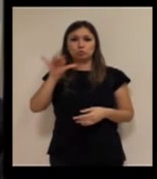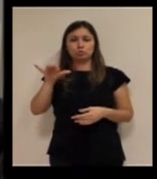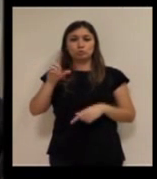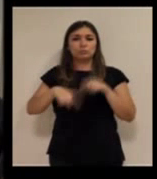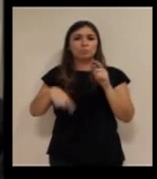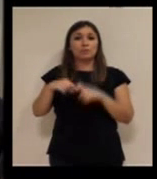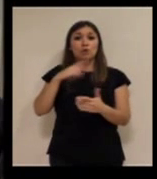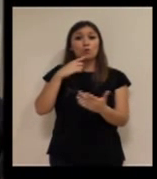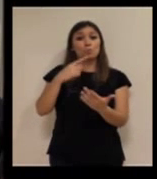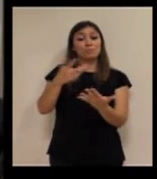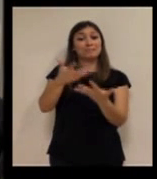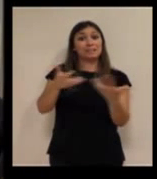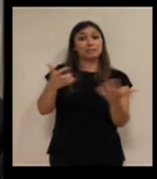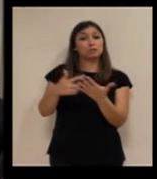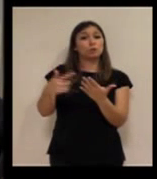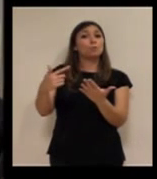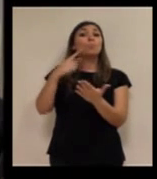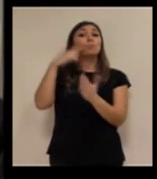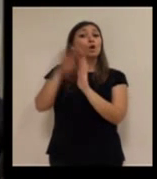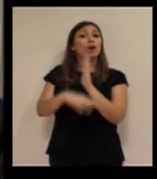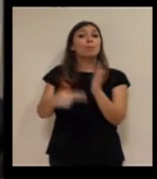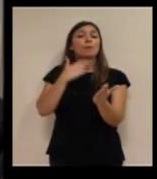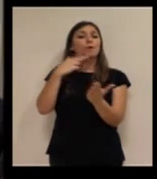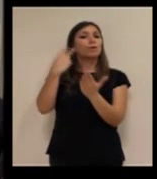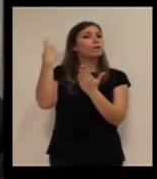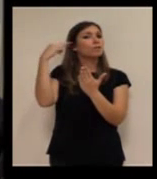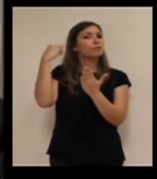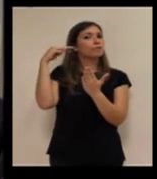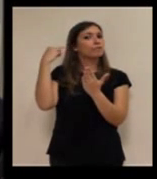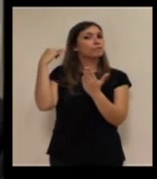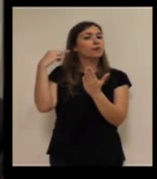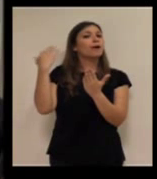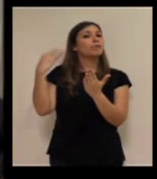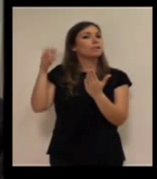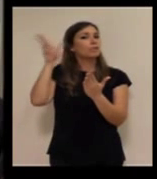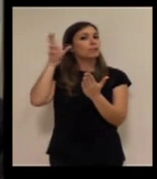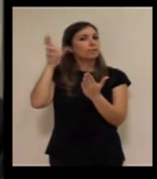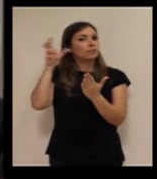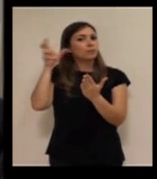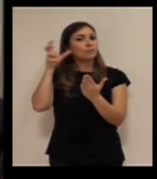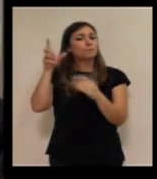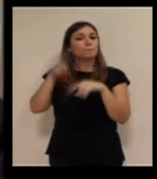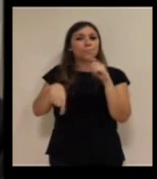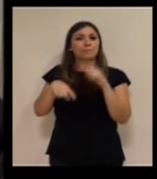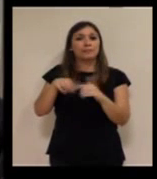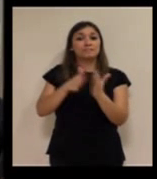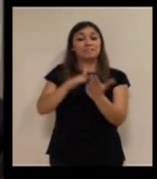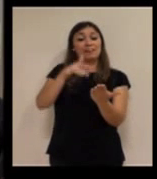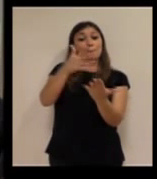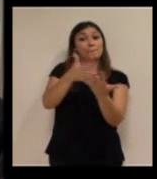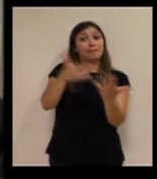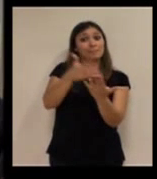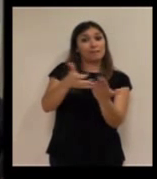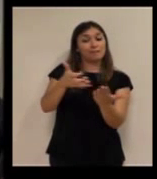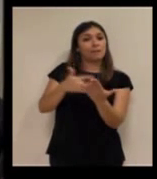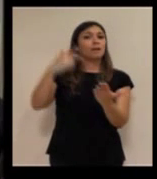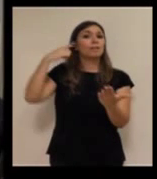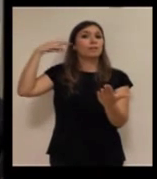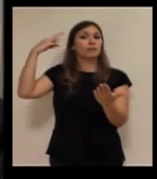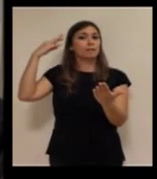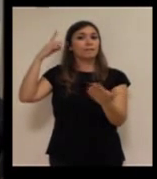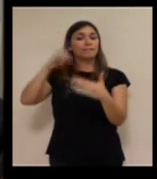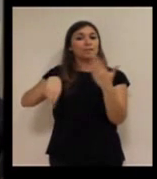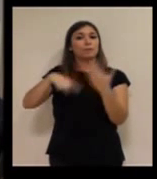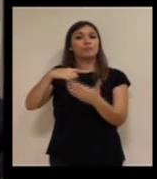JAWS que te va leyendo un poco la información de la pantalla entonces te entra por un audio la información de la pantalla y por otro lado la